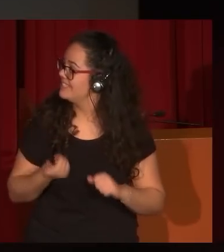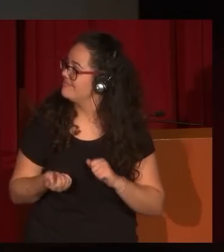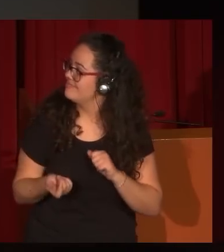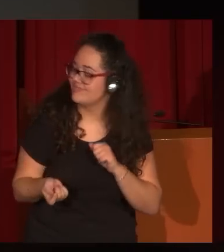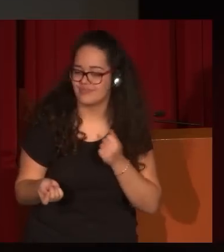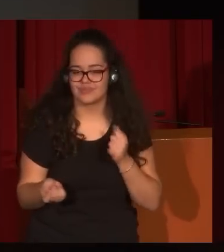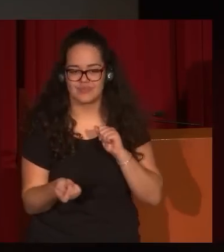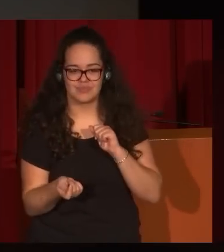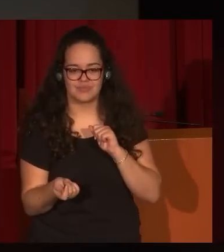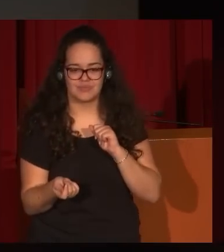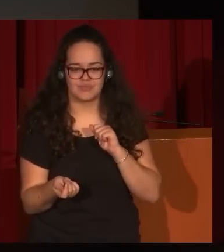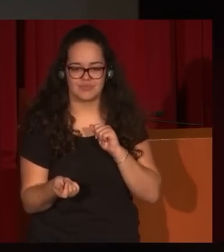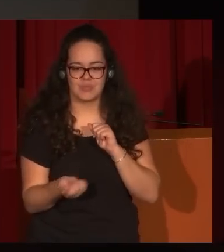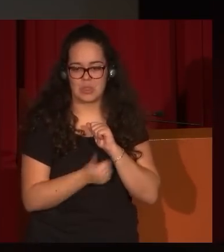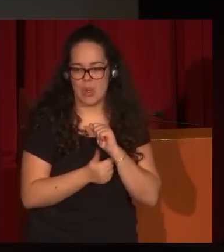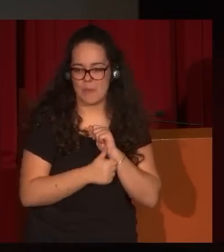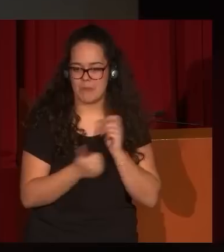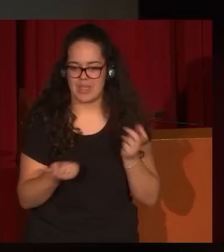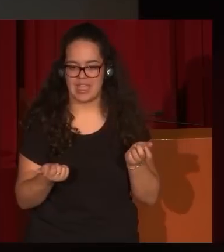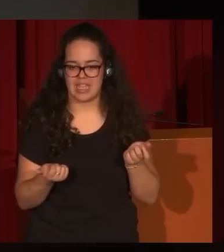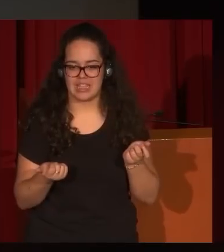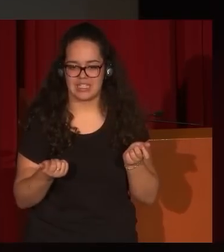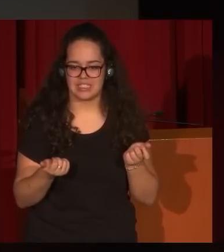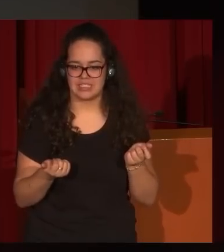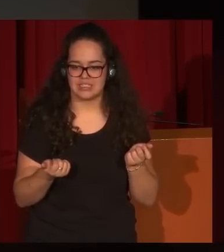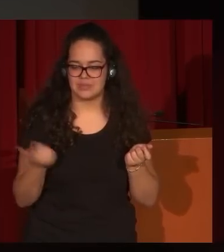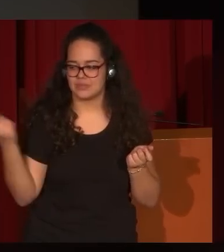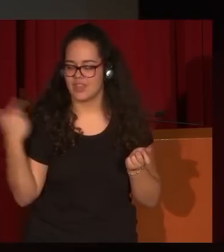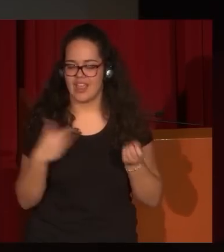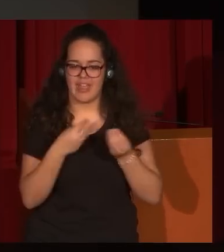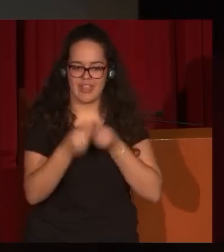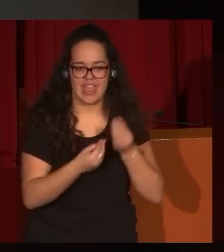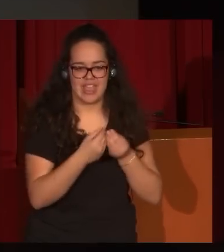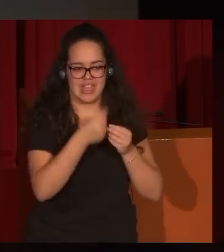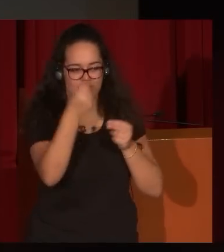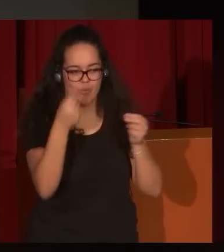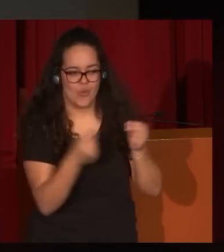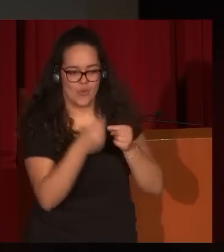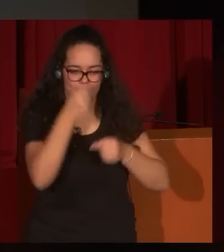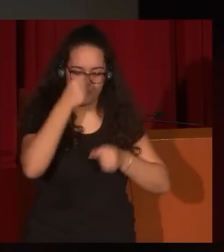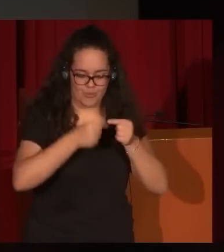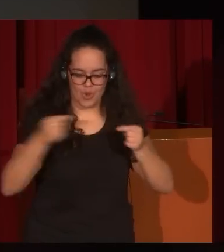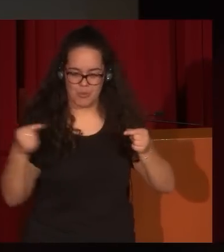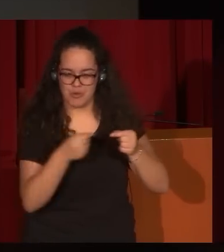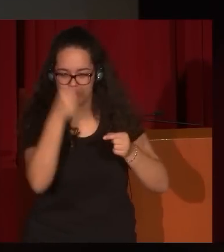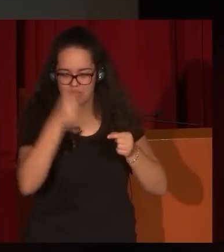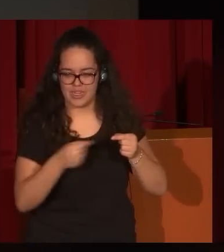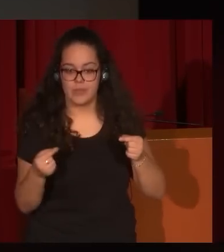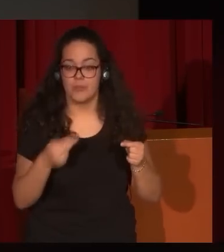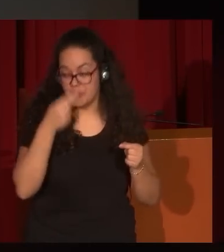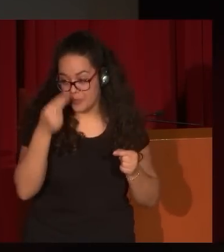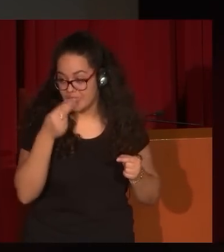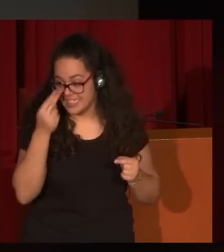a la hora de componer las figuras y también de la torpeza de ejecución en el dibujo, en las proporciones, etc. Son muy interesantes